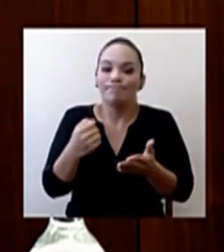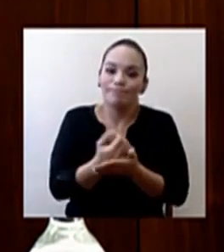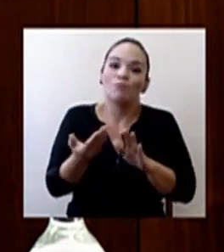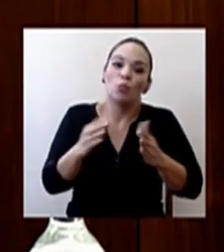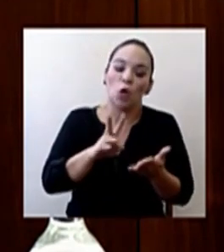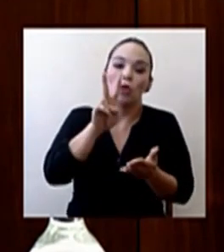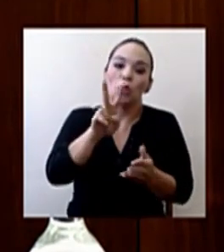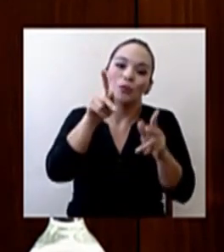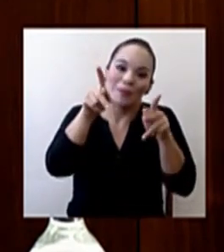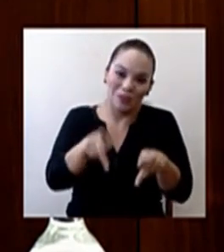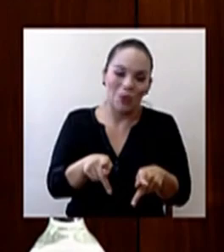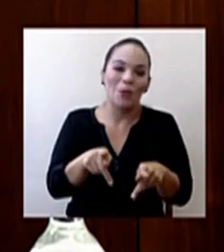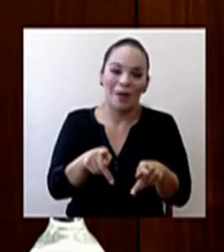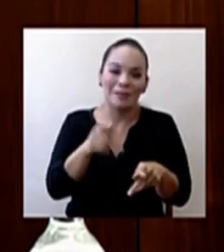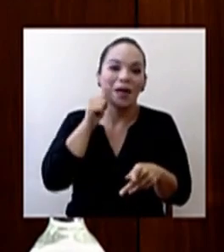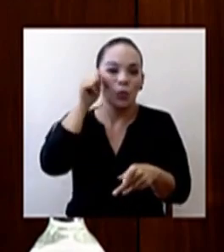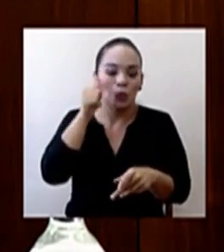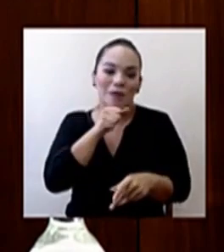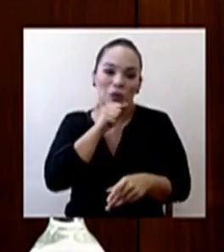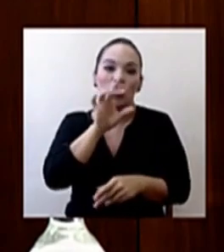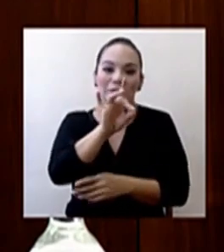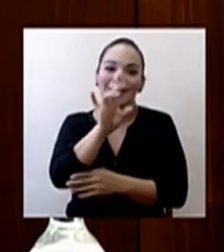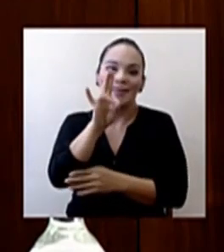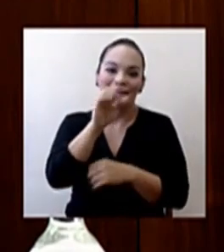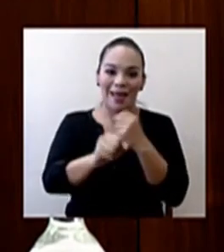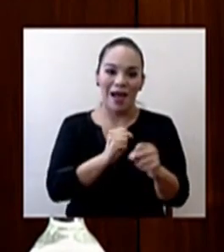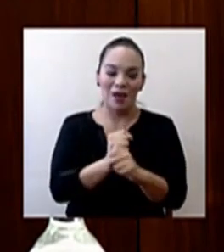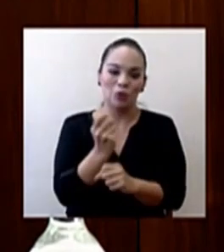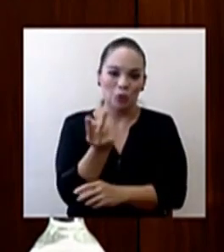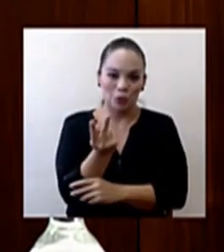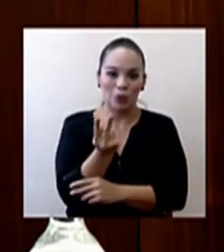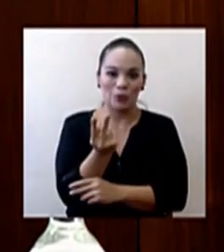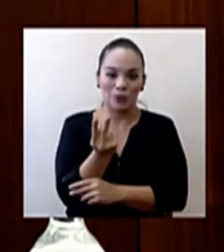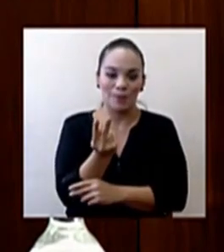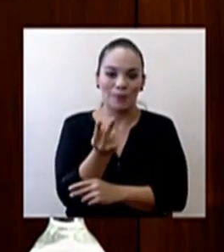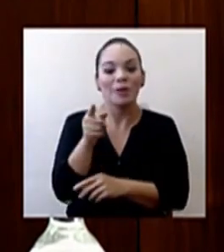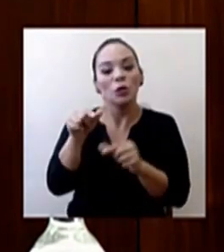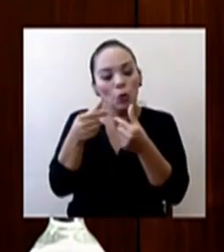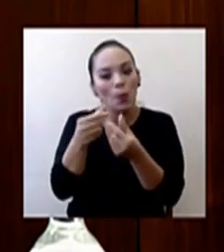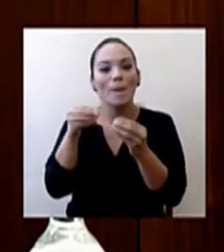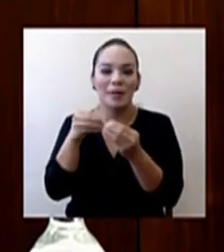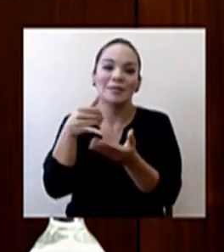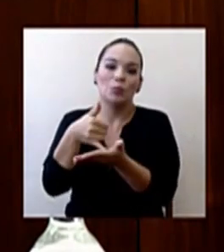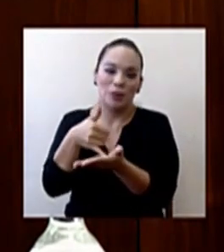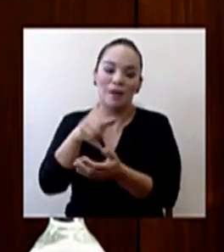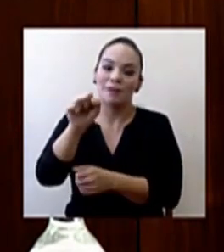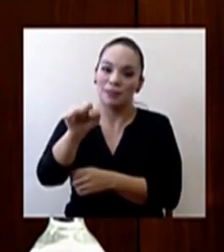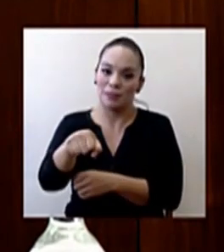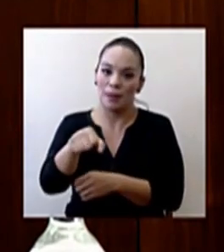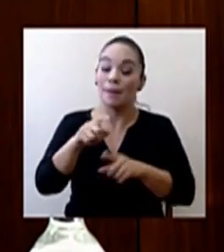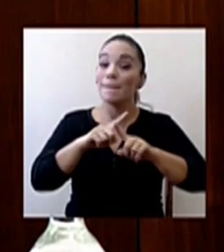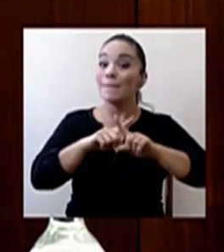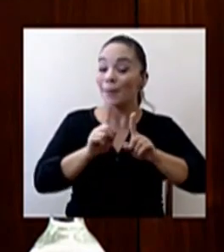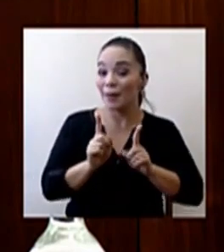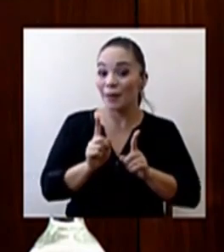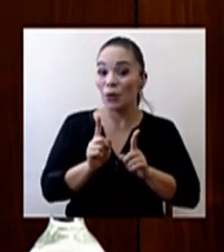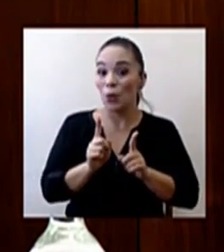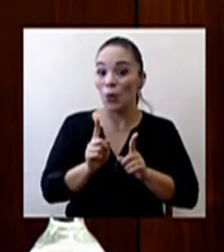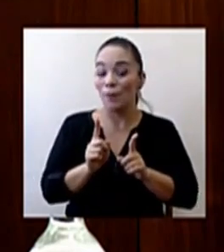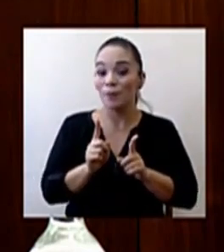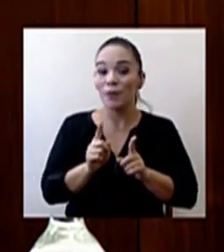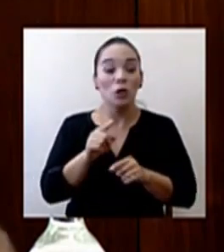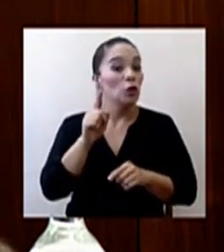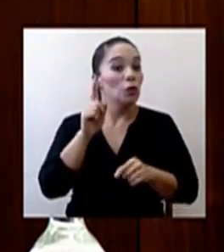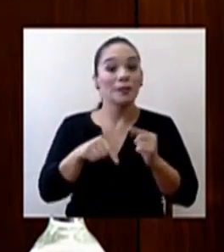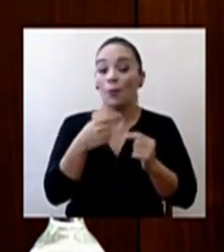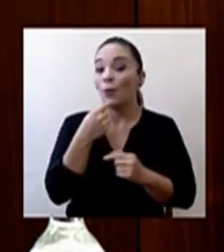años, ambos. Entonces, efectivamente, ese es el grupo más vulnerable. Pero que nadie se dé